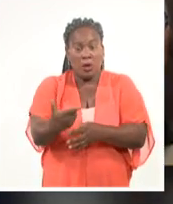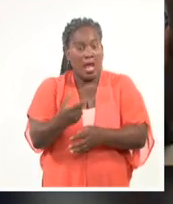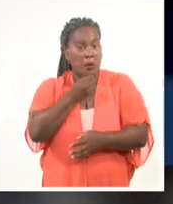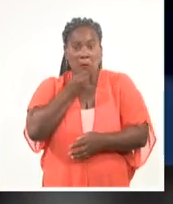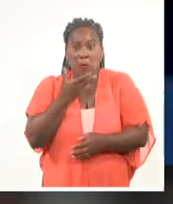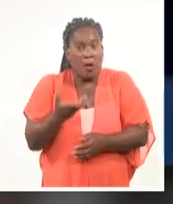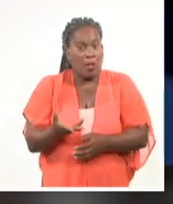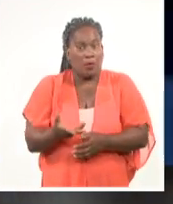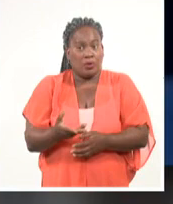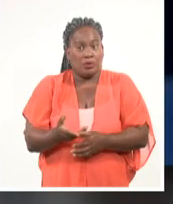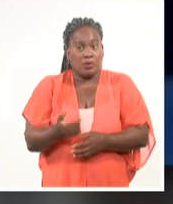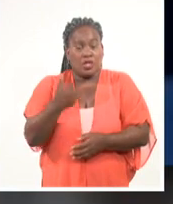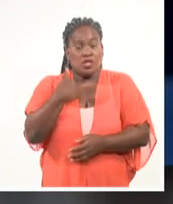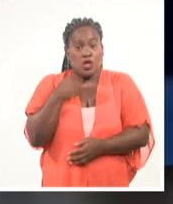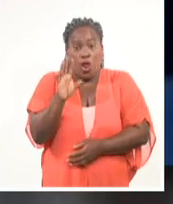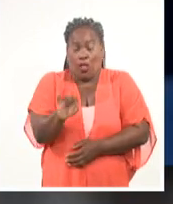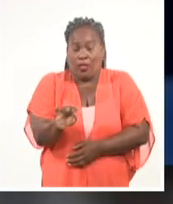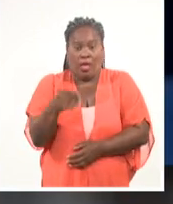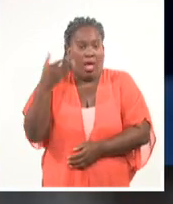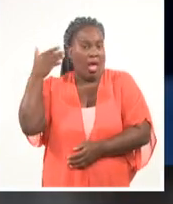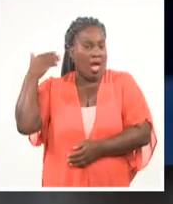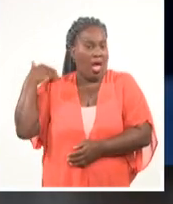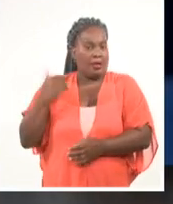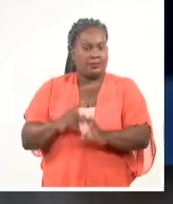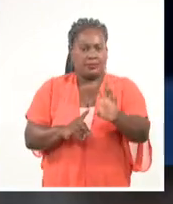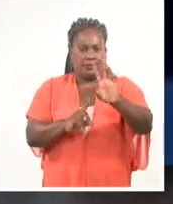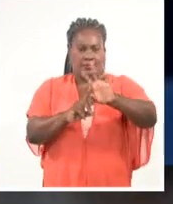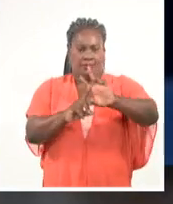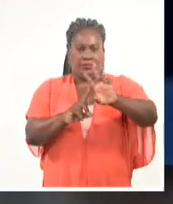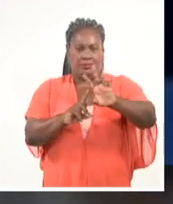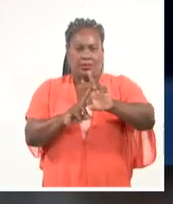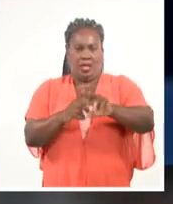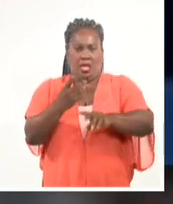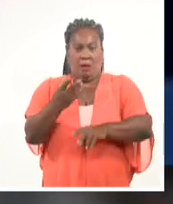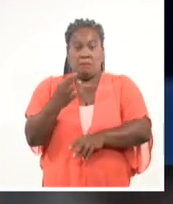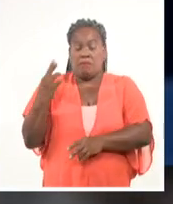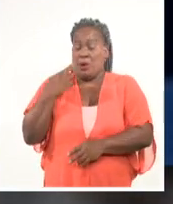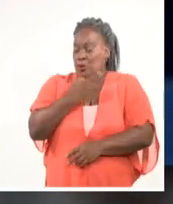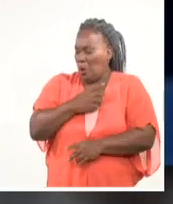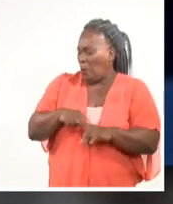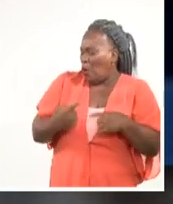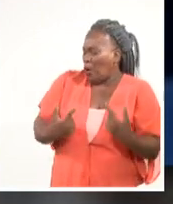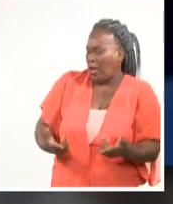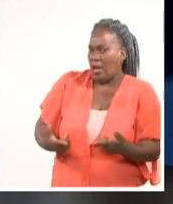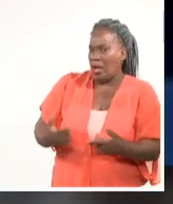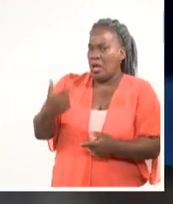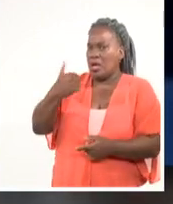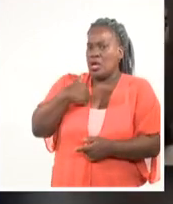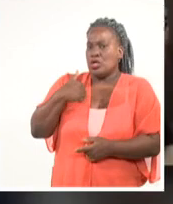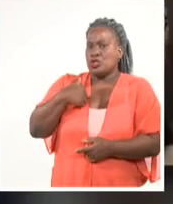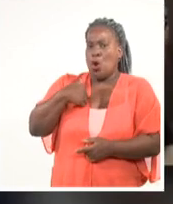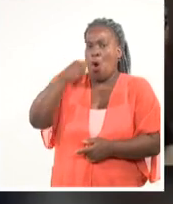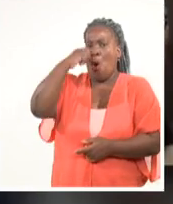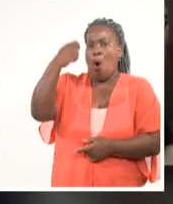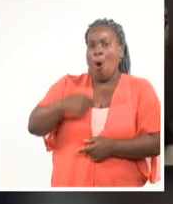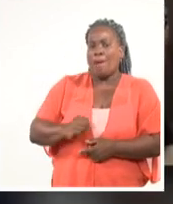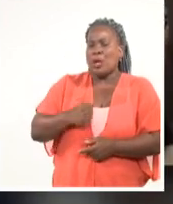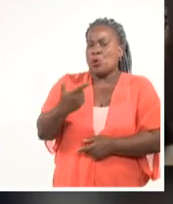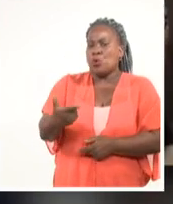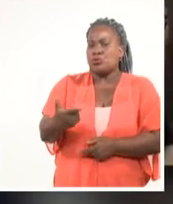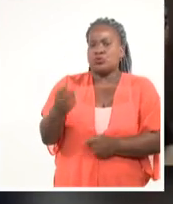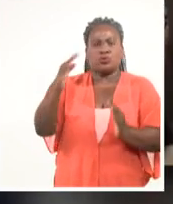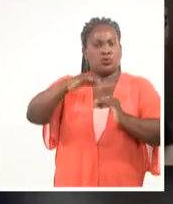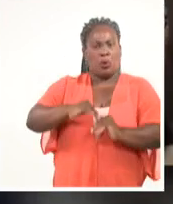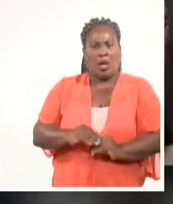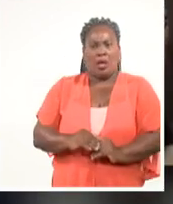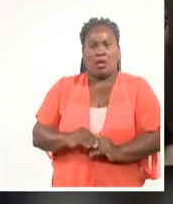Y eso lo dije hace unos días por la televisión también. Me dijo, pero ¿por qué no? Digo, porque yo no soy un hombre culto. Y me